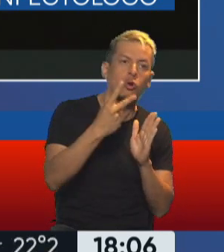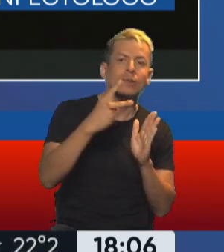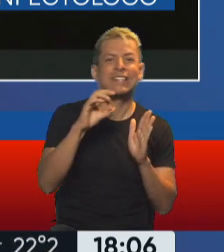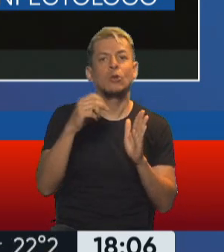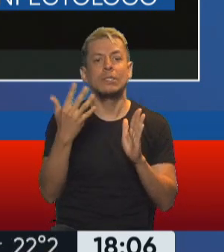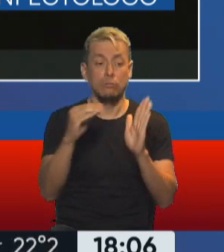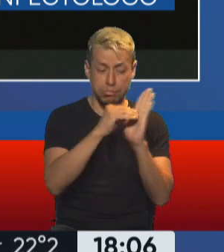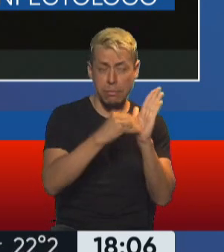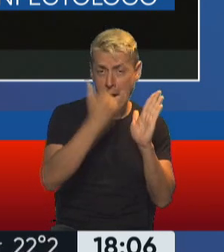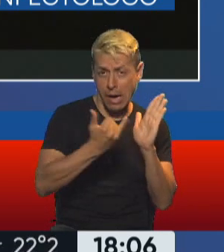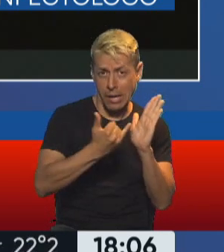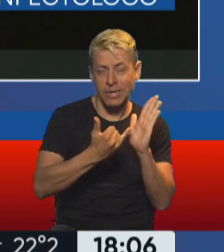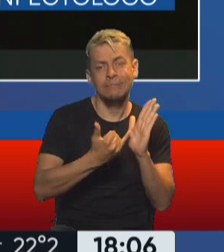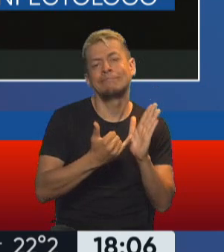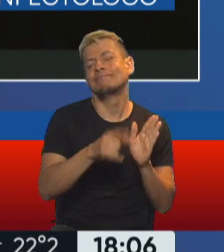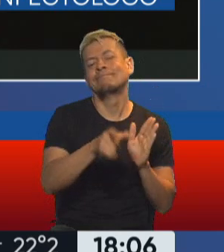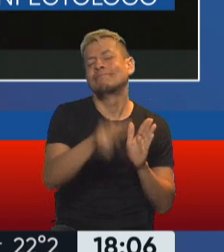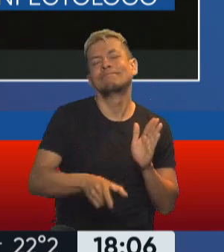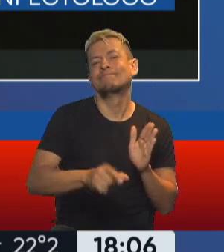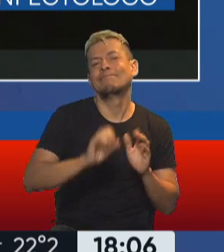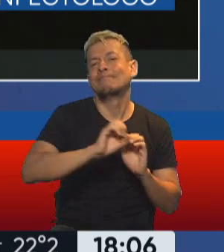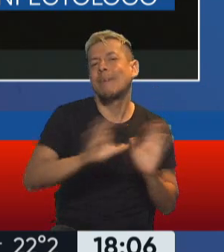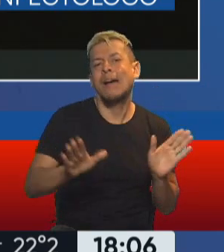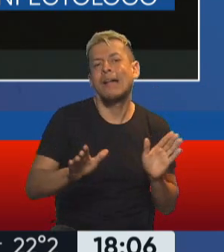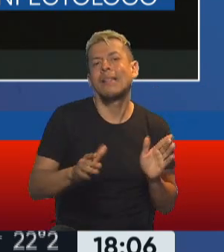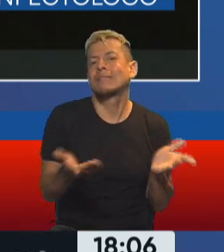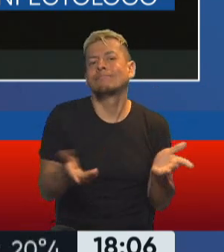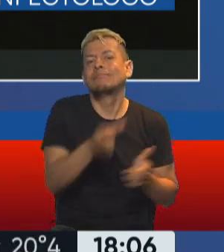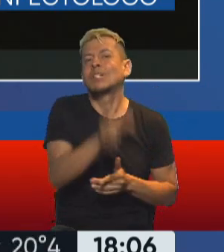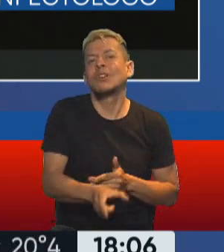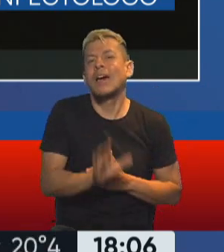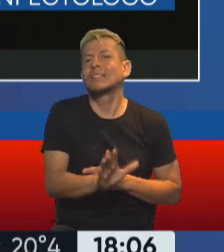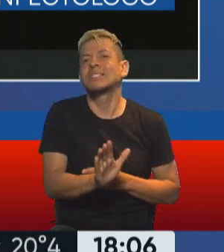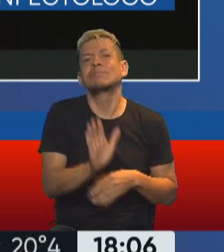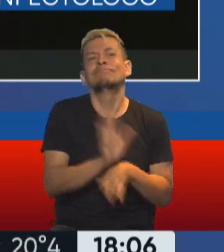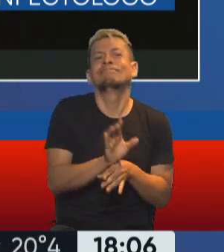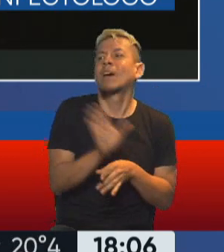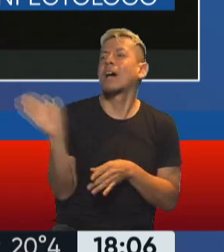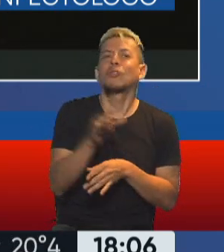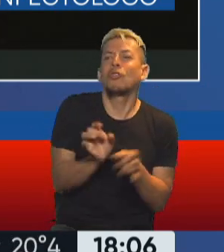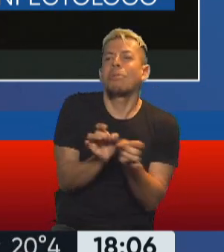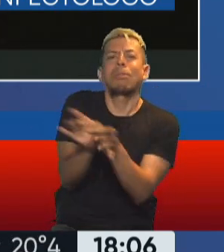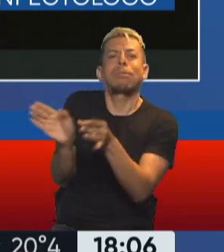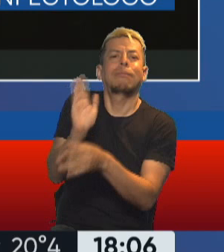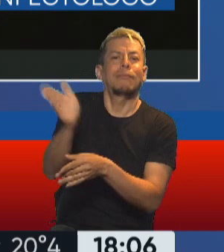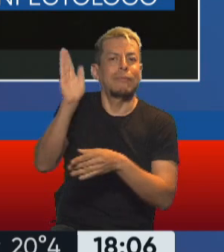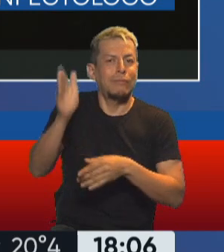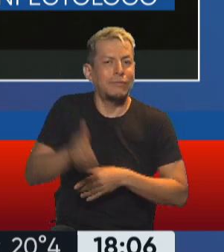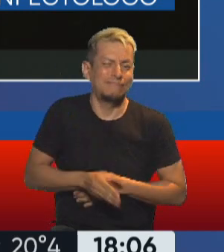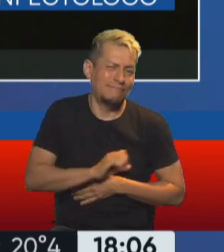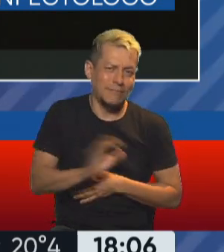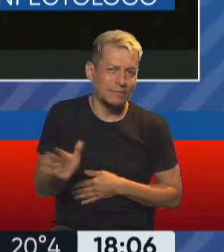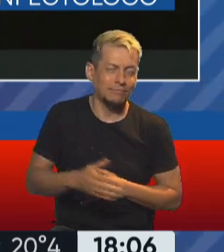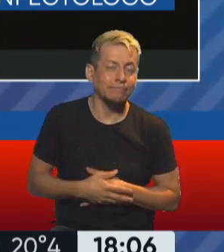evidentemente es un indolente. Para mí es una persona que nos ha hecho mucho daño atrás absolutamente, porque